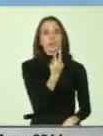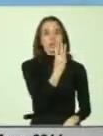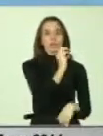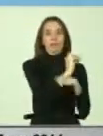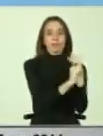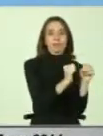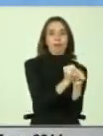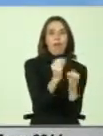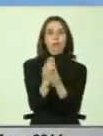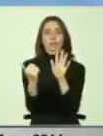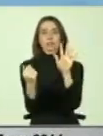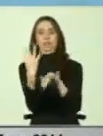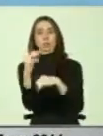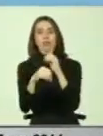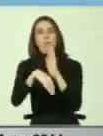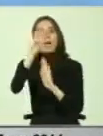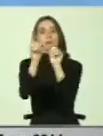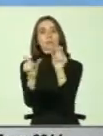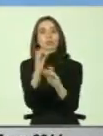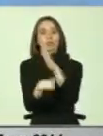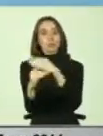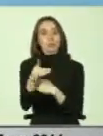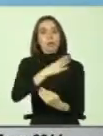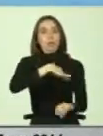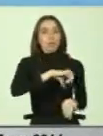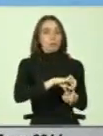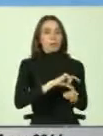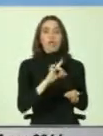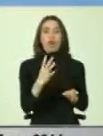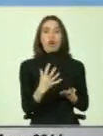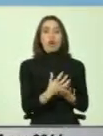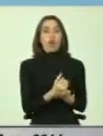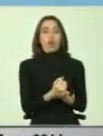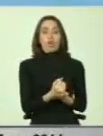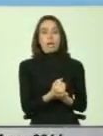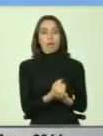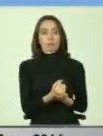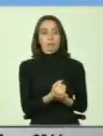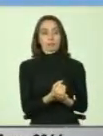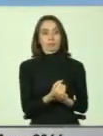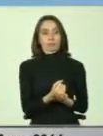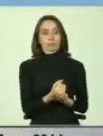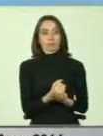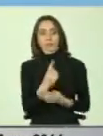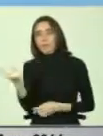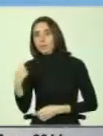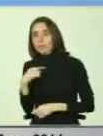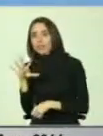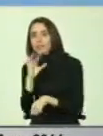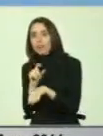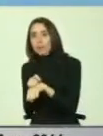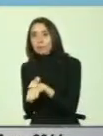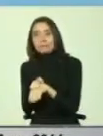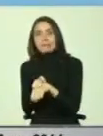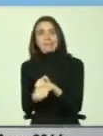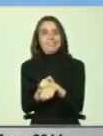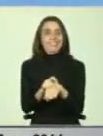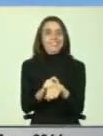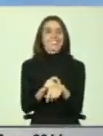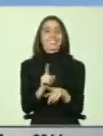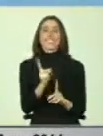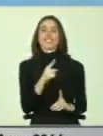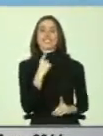Yo he llegado a la convicción de que si nuestro país no logra retomar 5 minutos, si no logra